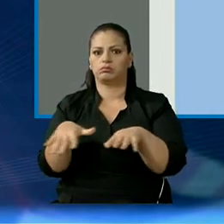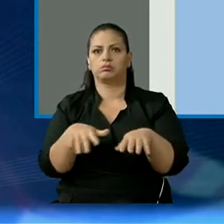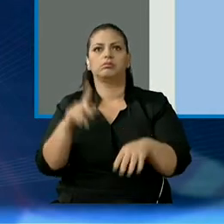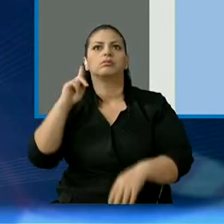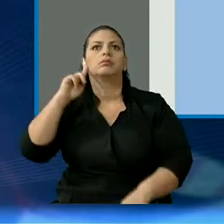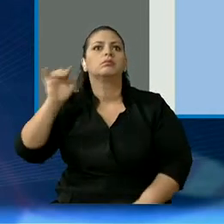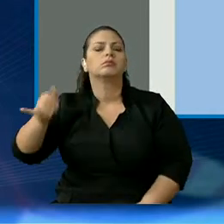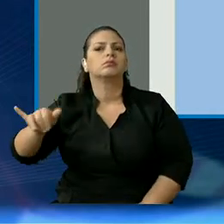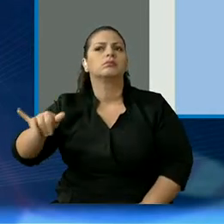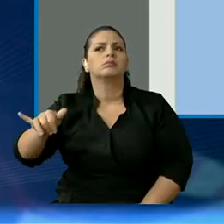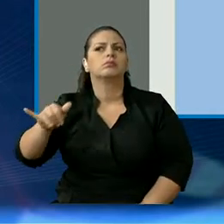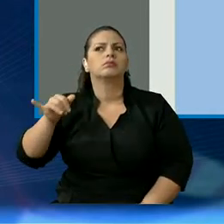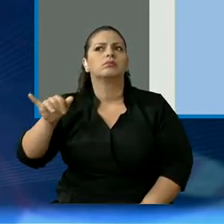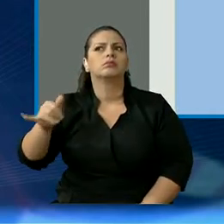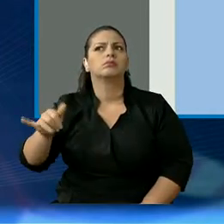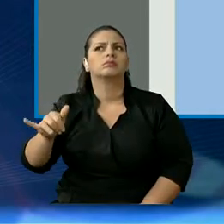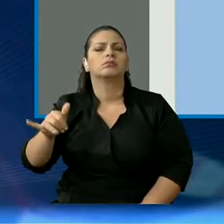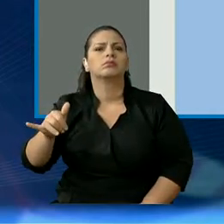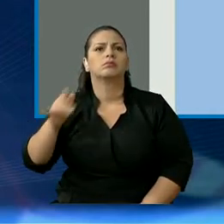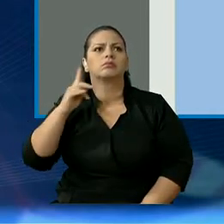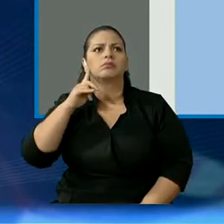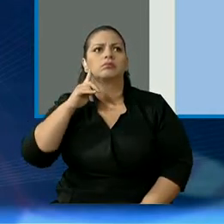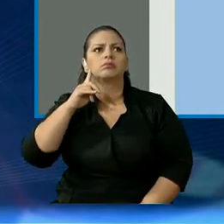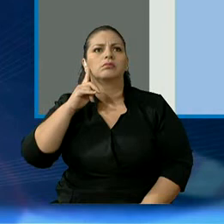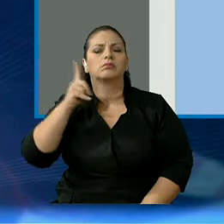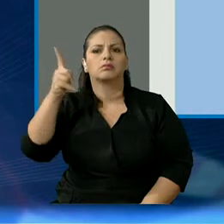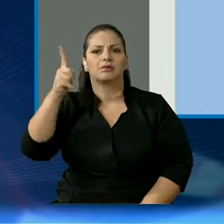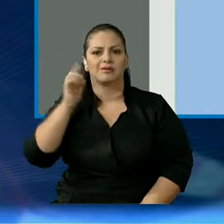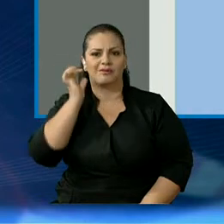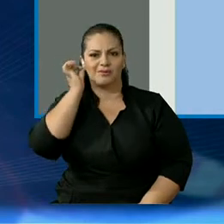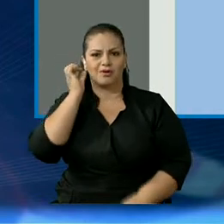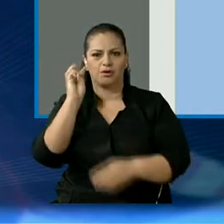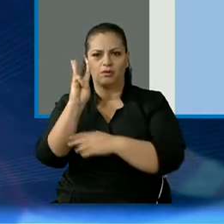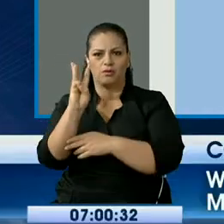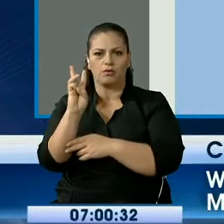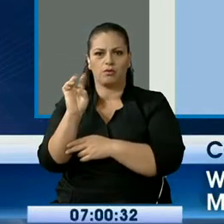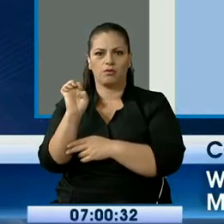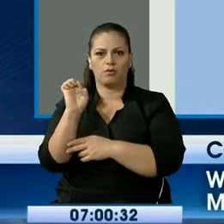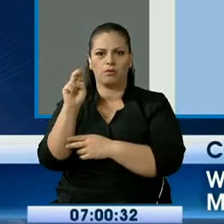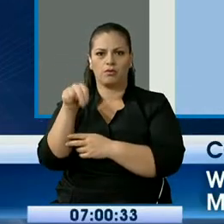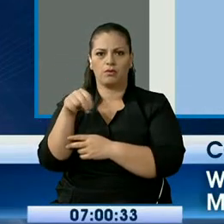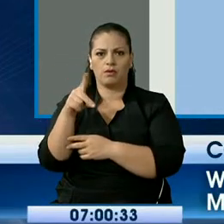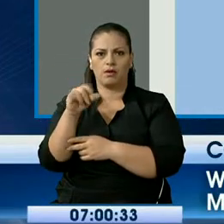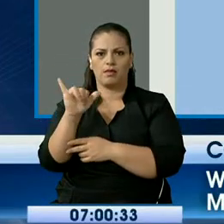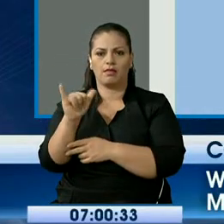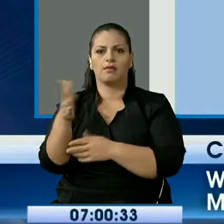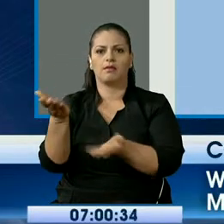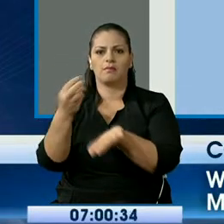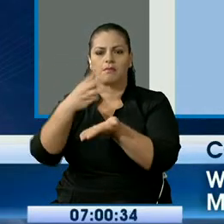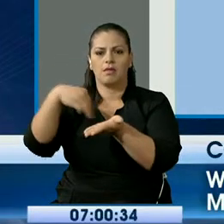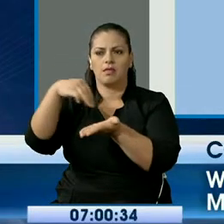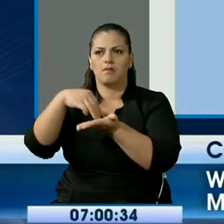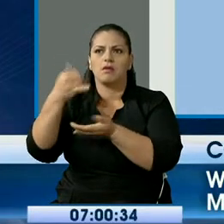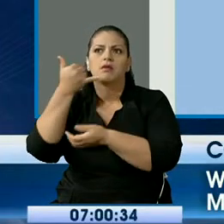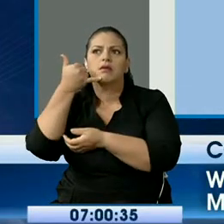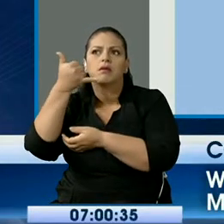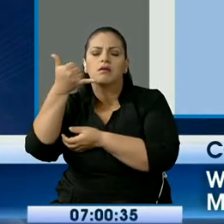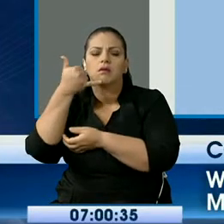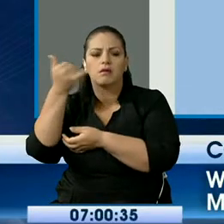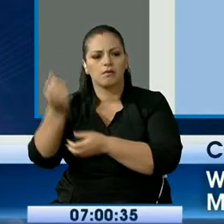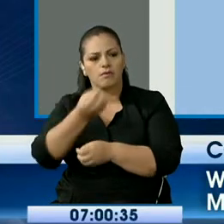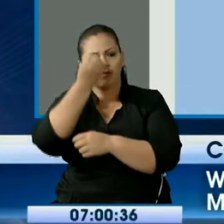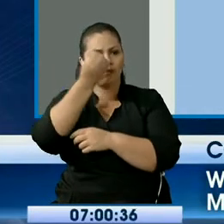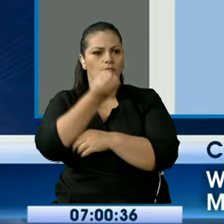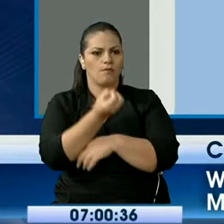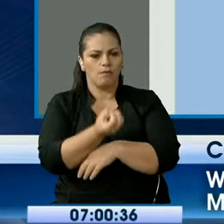ahí está Wendy Delgado, que es nuestra corresponsal en Manaví. Wendy, buenos días. Compañeros. ¿Cómo estás? Buenos días, Hugo, Luisa.